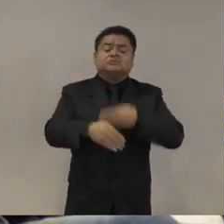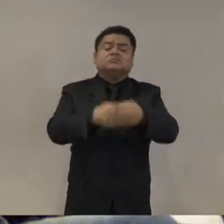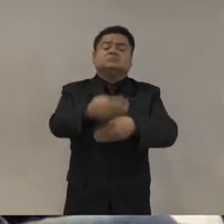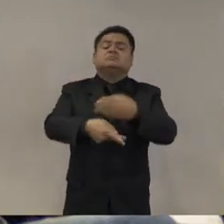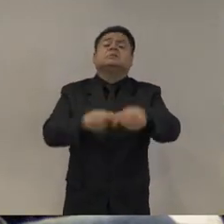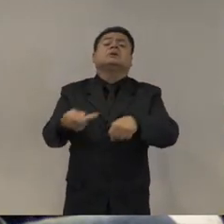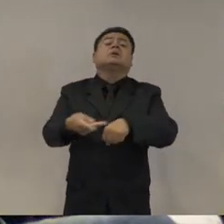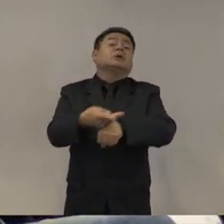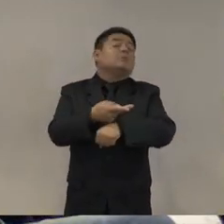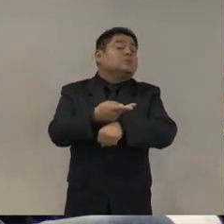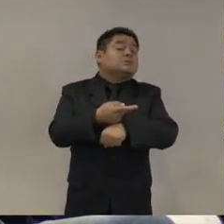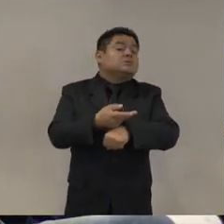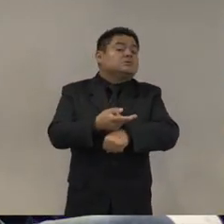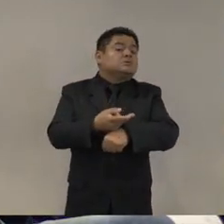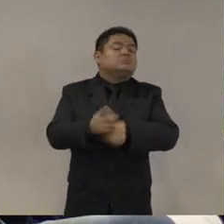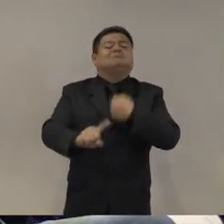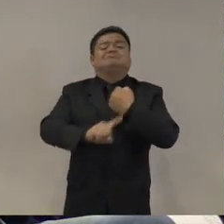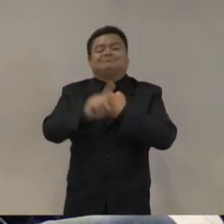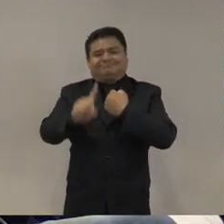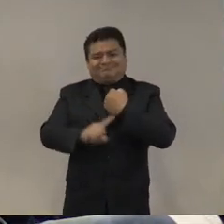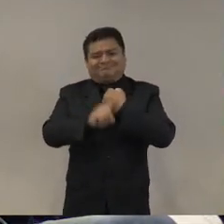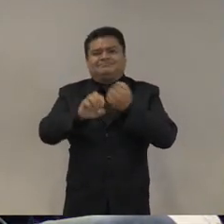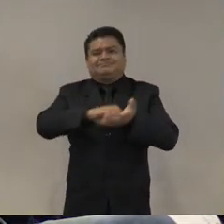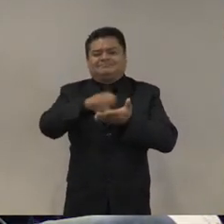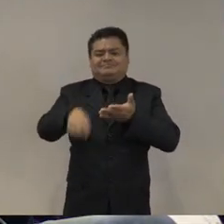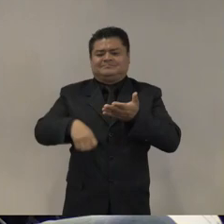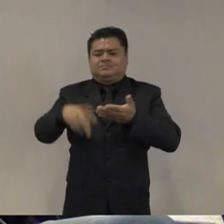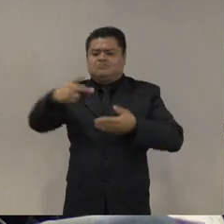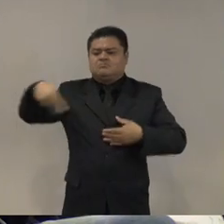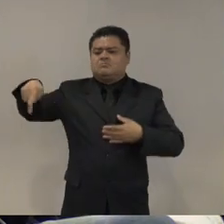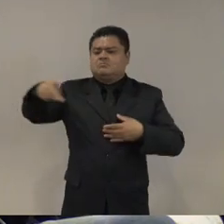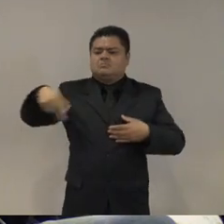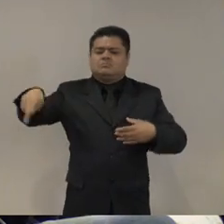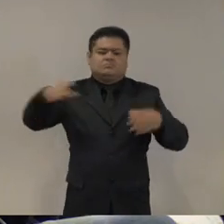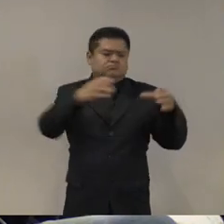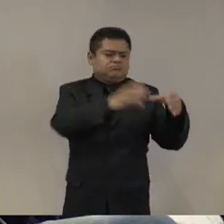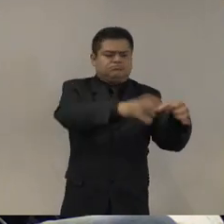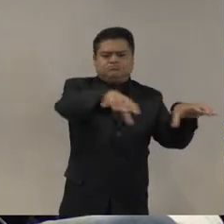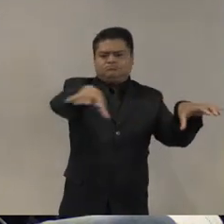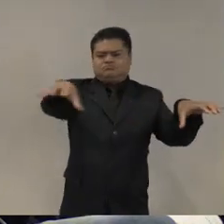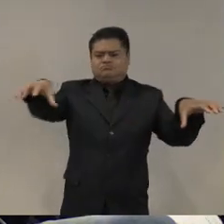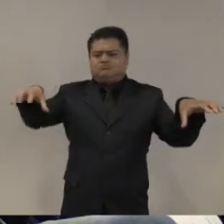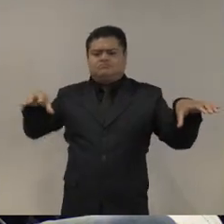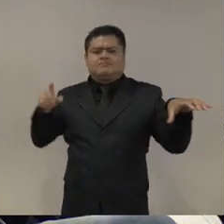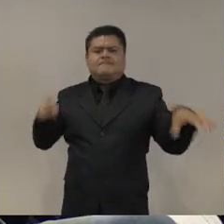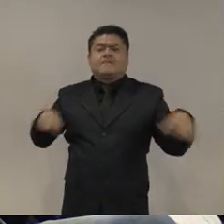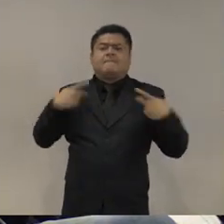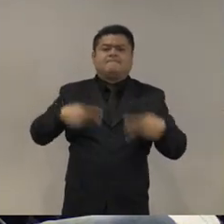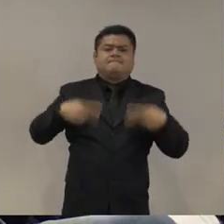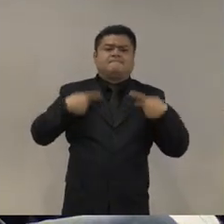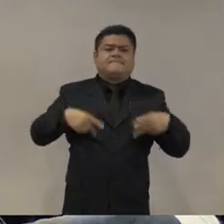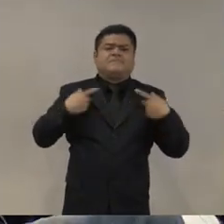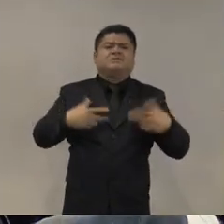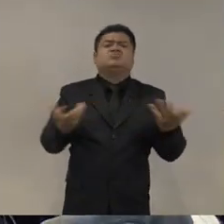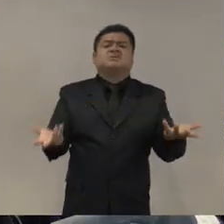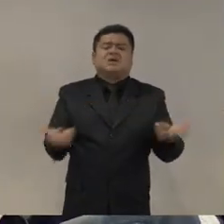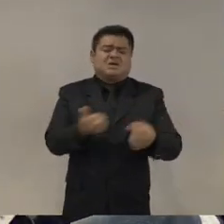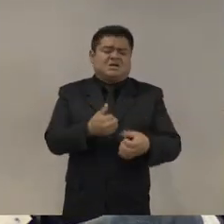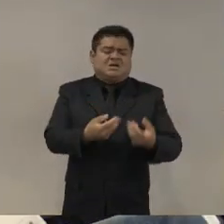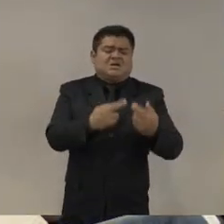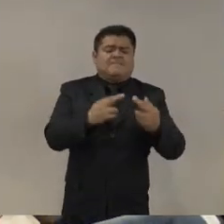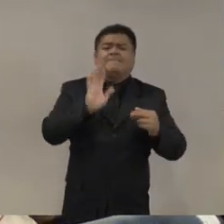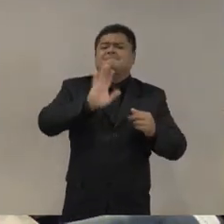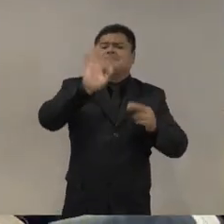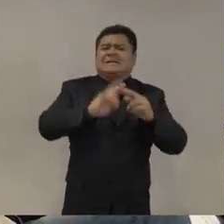Ruptura del tejido social en las comunidades. Empoderamiento de las Fuerzas Armadas, no solamente en las tareas que ya